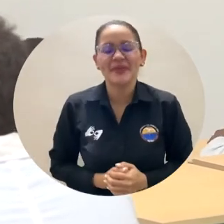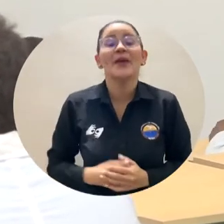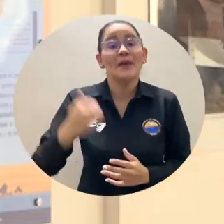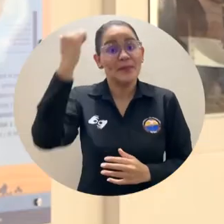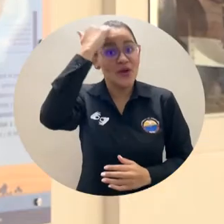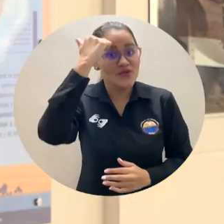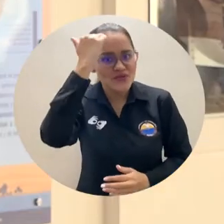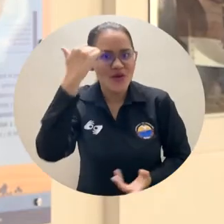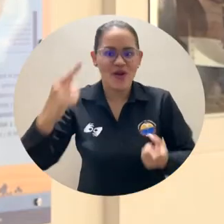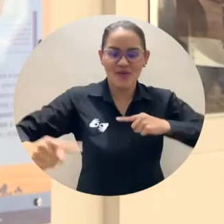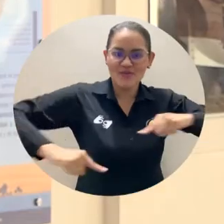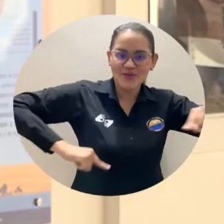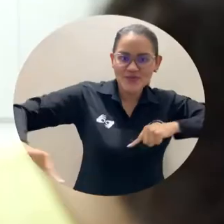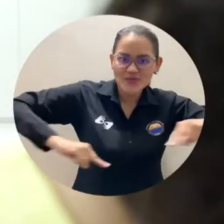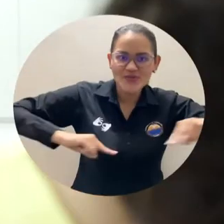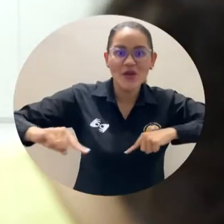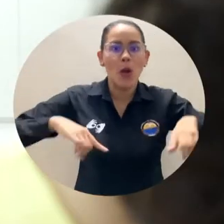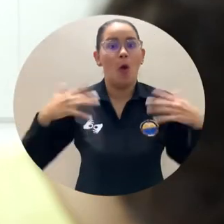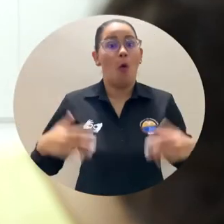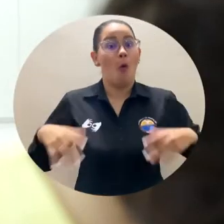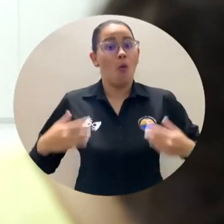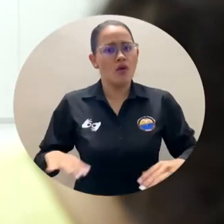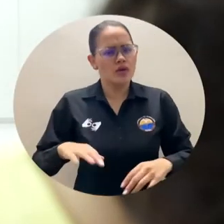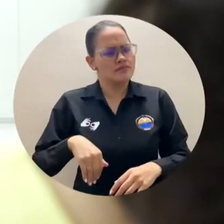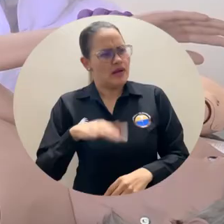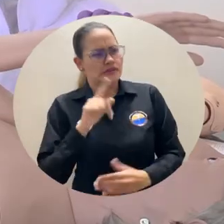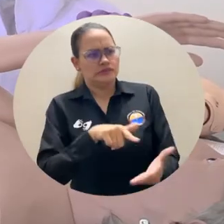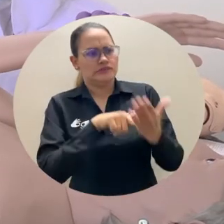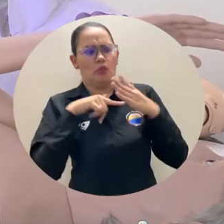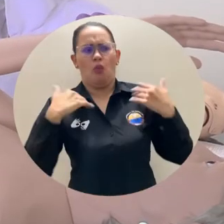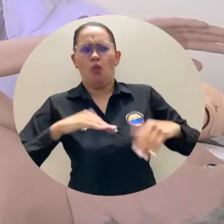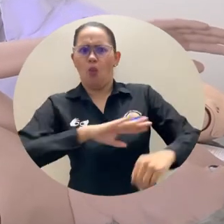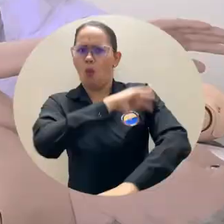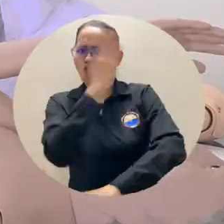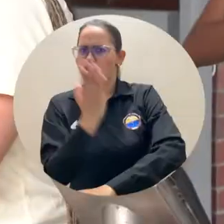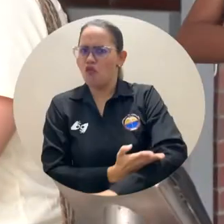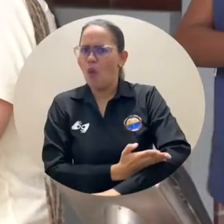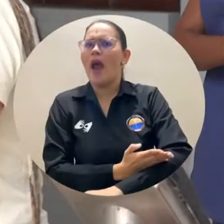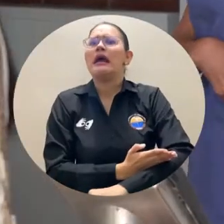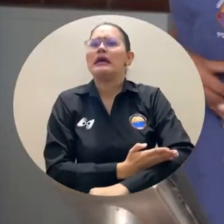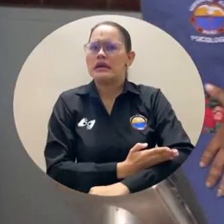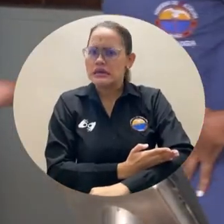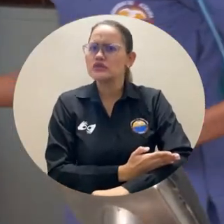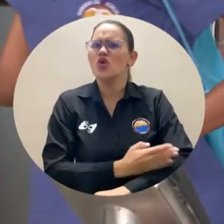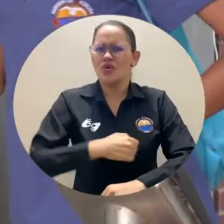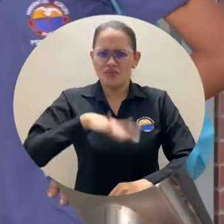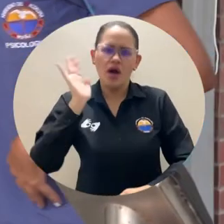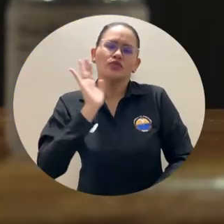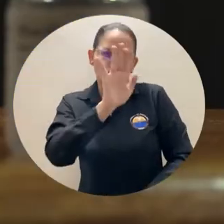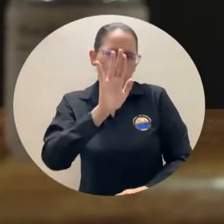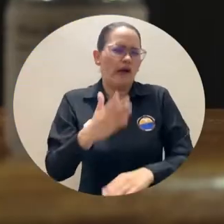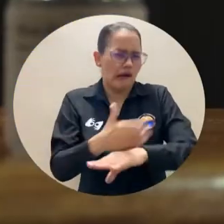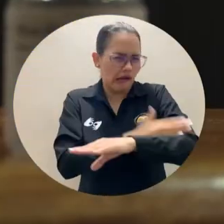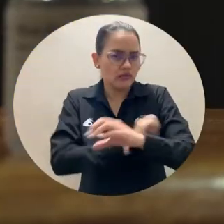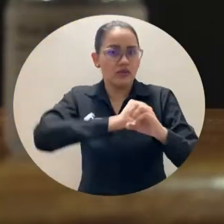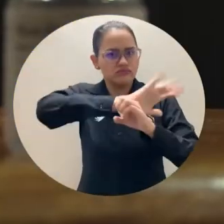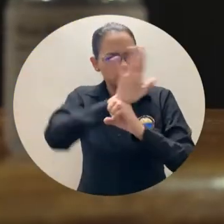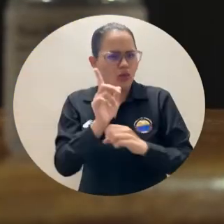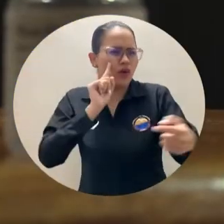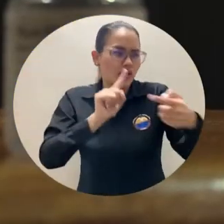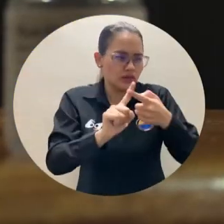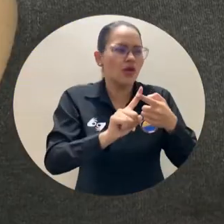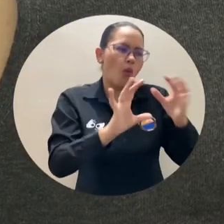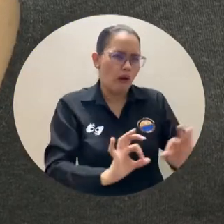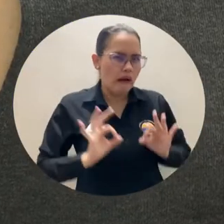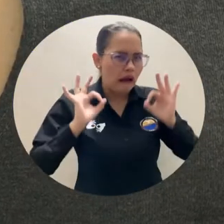encuentro presencial. Docentes y funcionarios reconocen los esfuerzos preparatorios realizados por la Alma Mater durante la